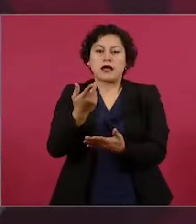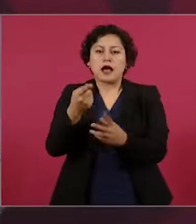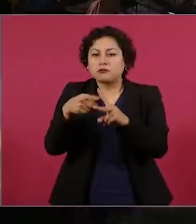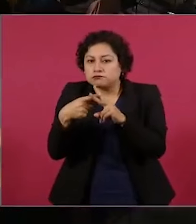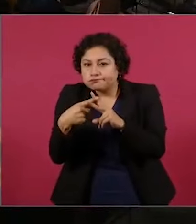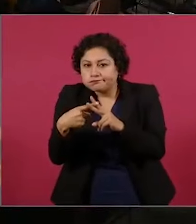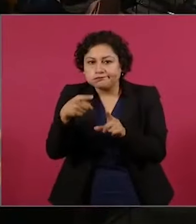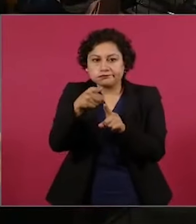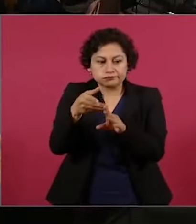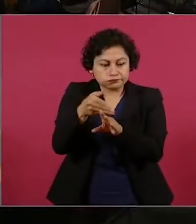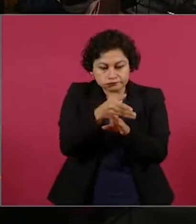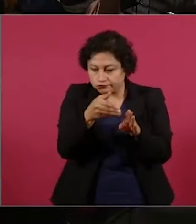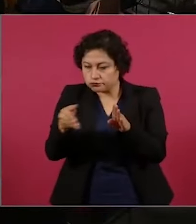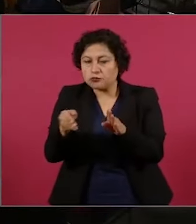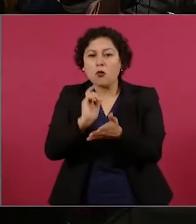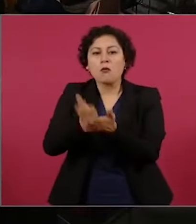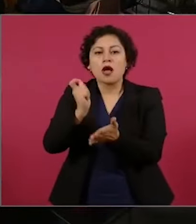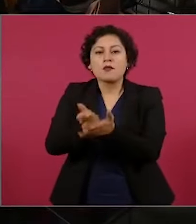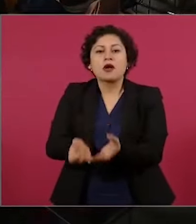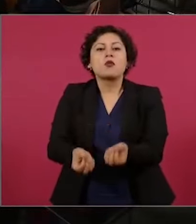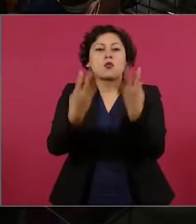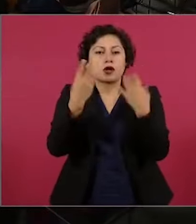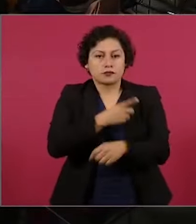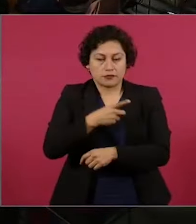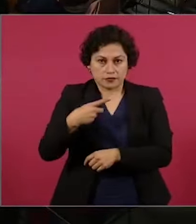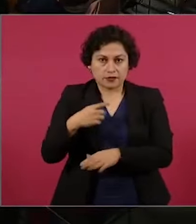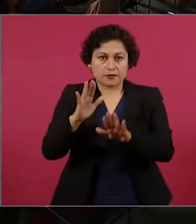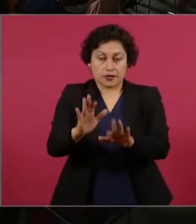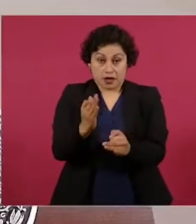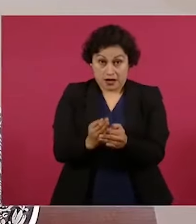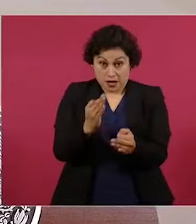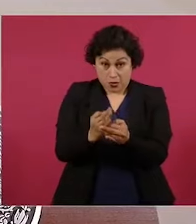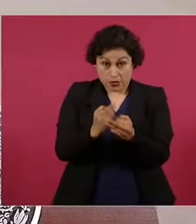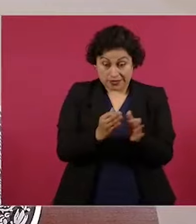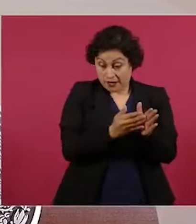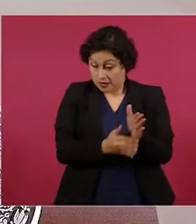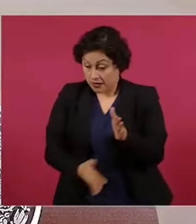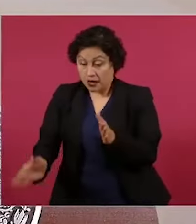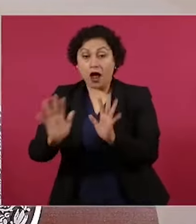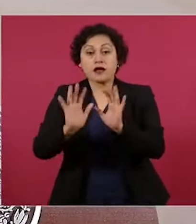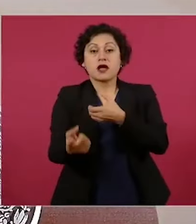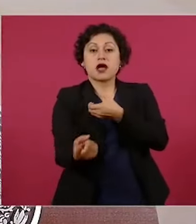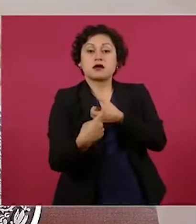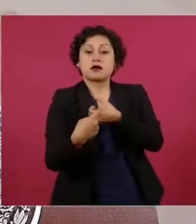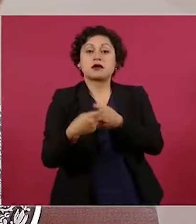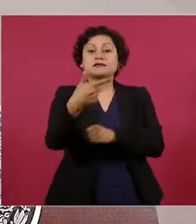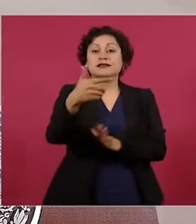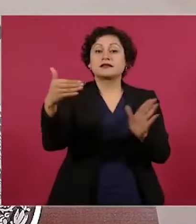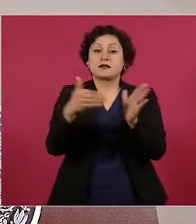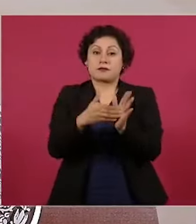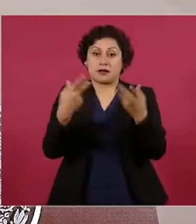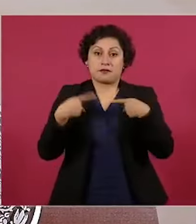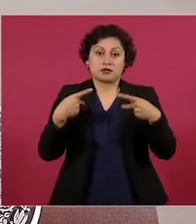que deberías de pagar el Infonavit y abrir sus cuentas. A la fecha ya vamos 7 mil personas que de forma independiente entre enero,